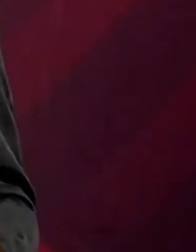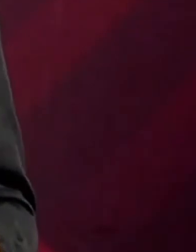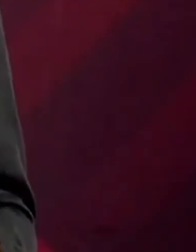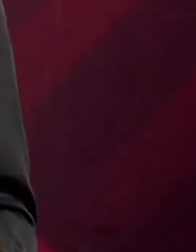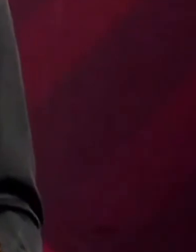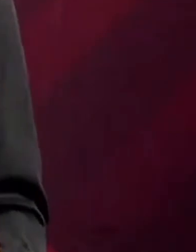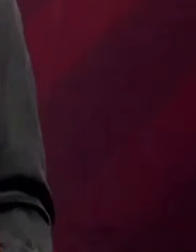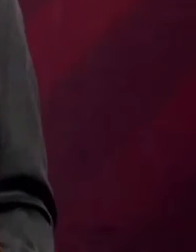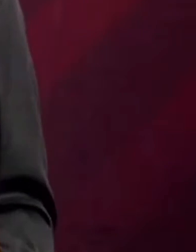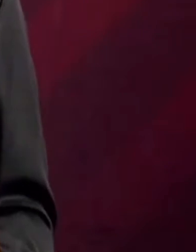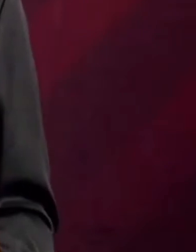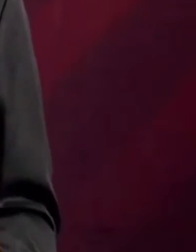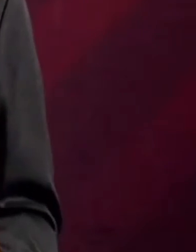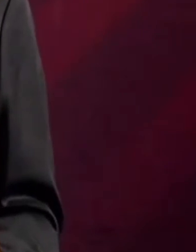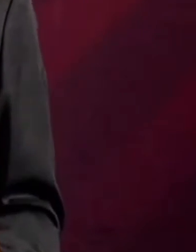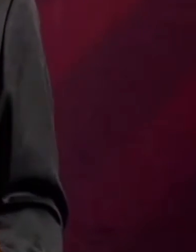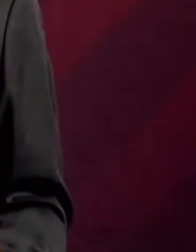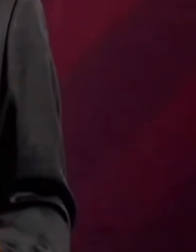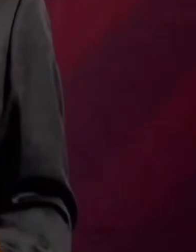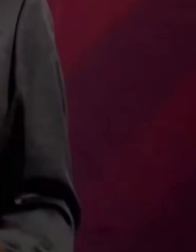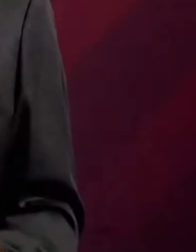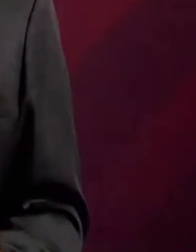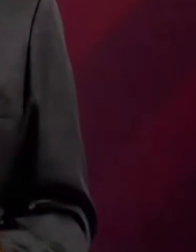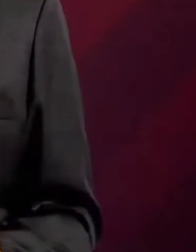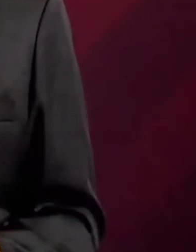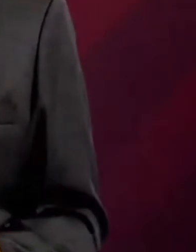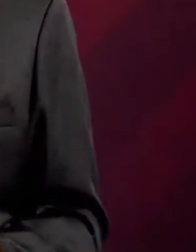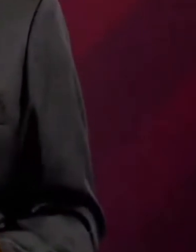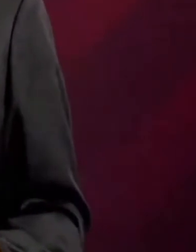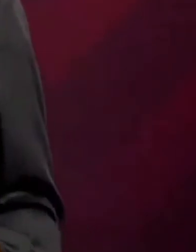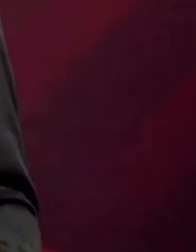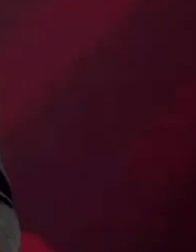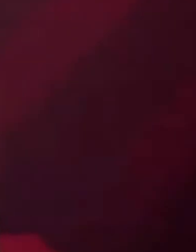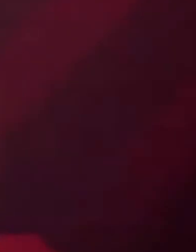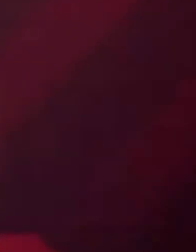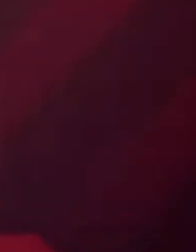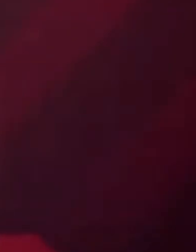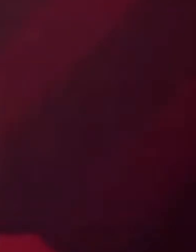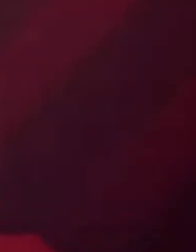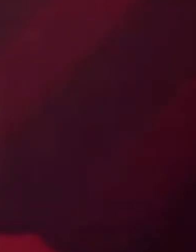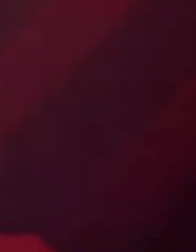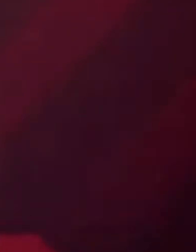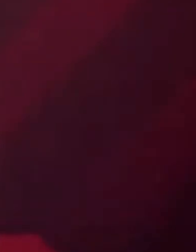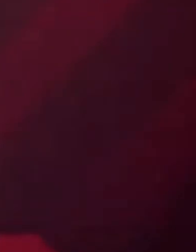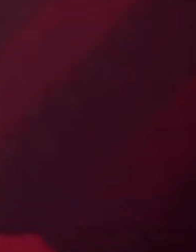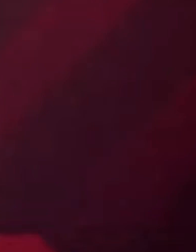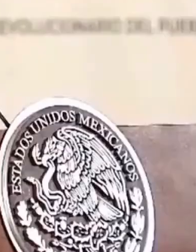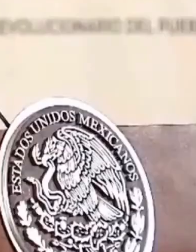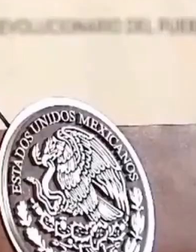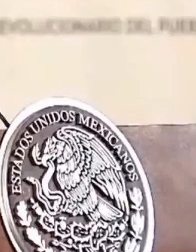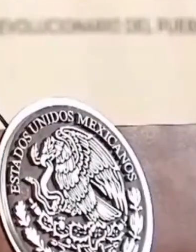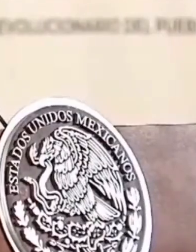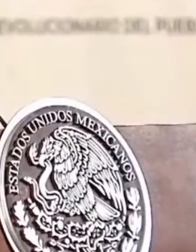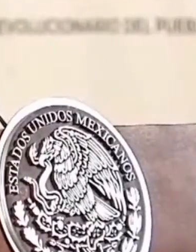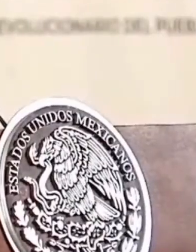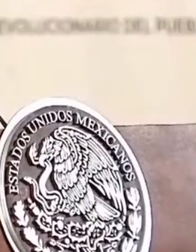en la intelectualidad había progreso, buena onda, en los medios de información,